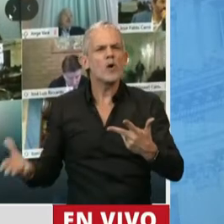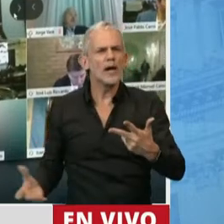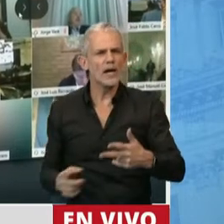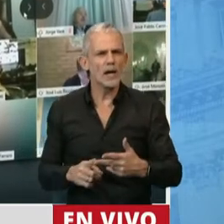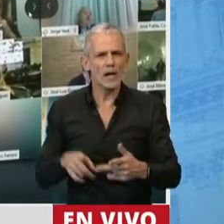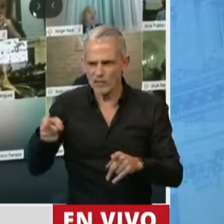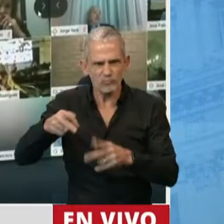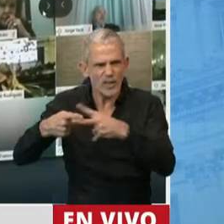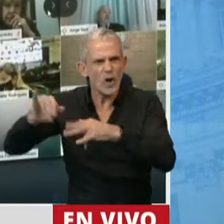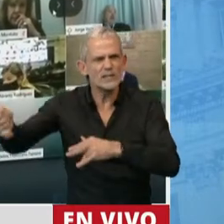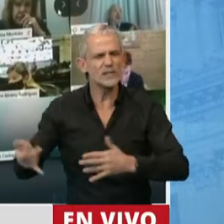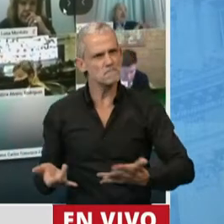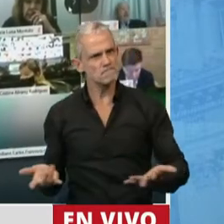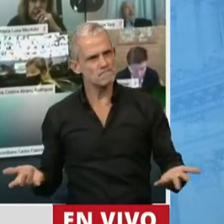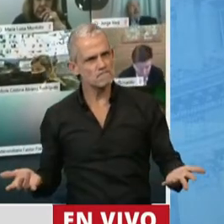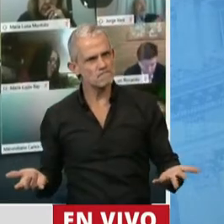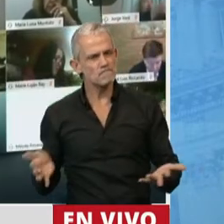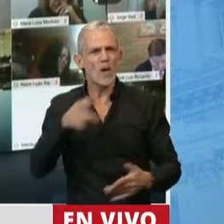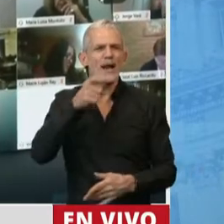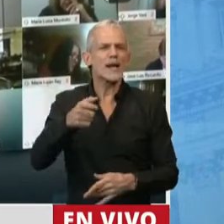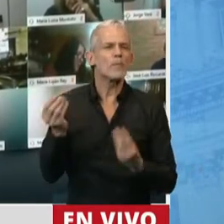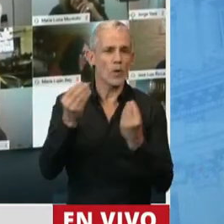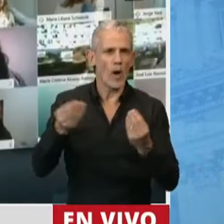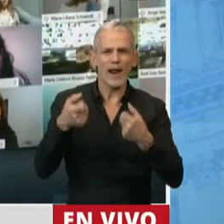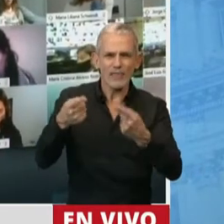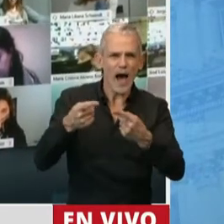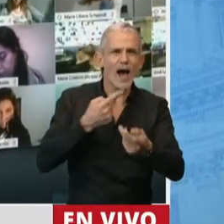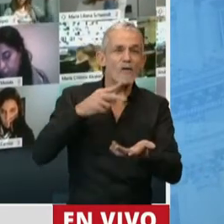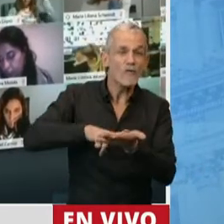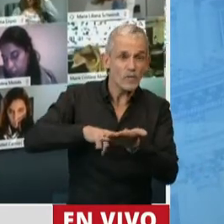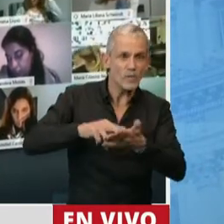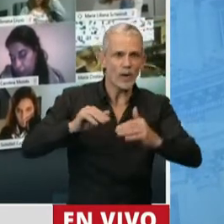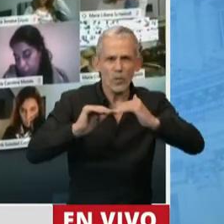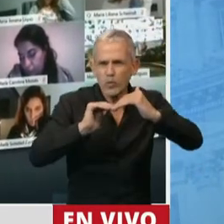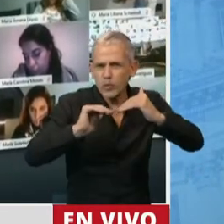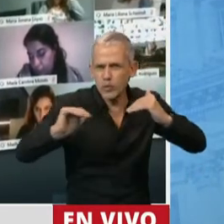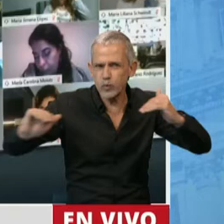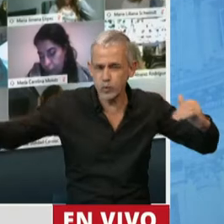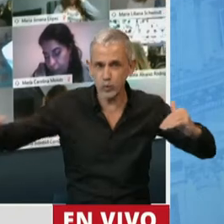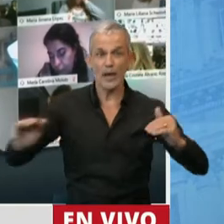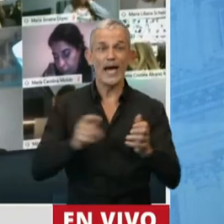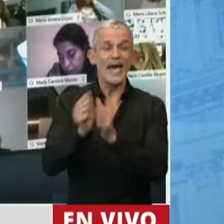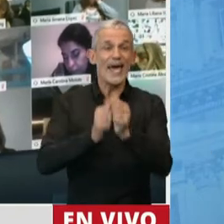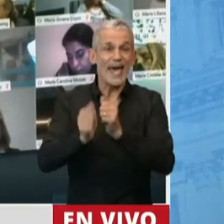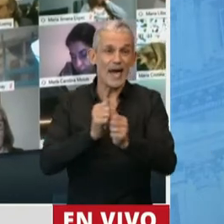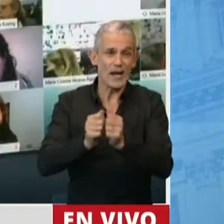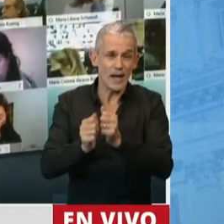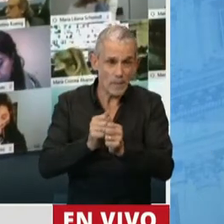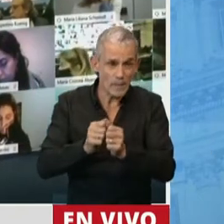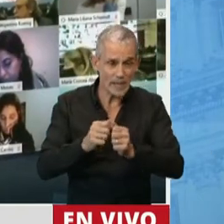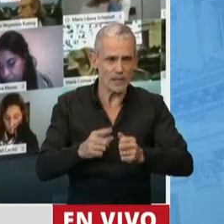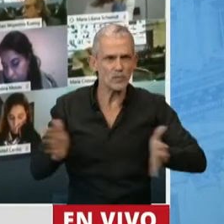Campos. Acá tenemos una respuesta de que dando estabilidad de reglas de juego y un tratamiento razonable, las empresas en la Argentina